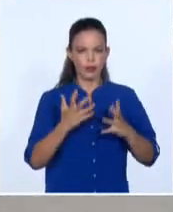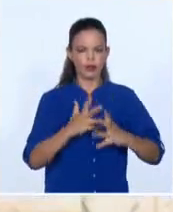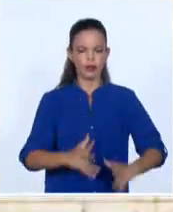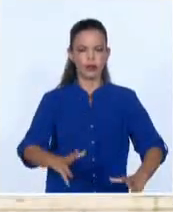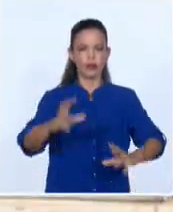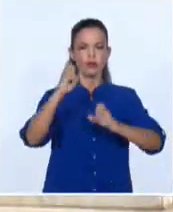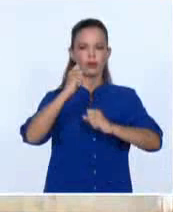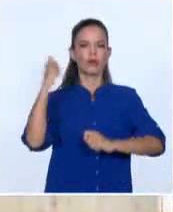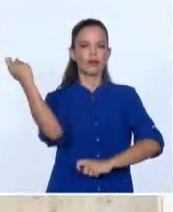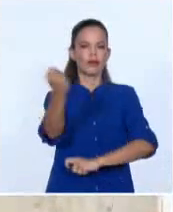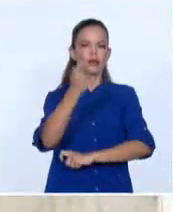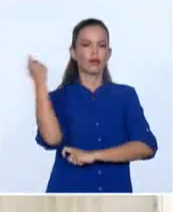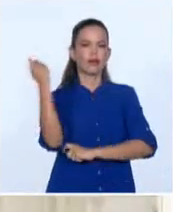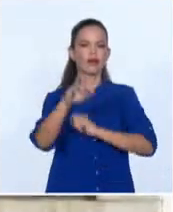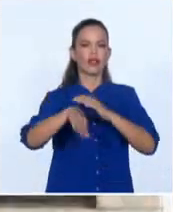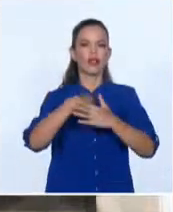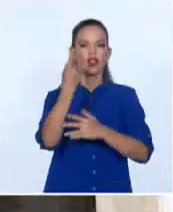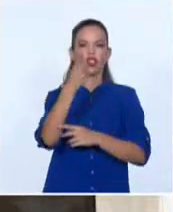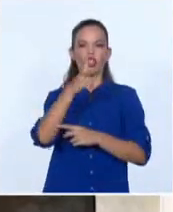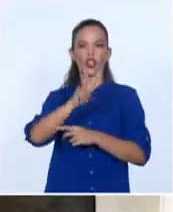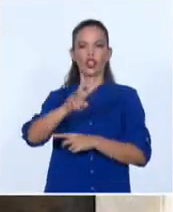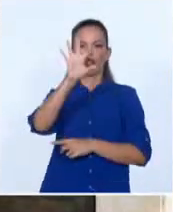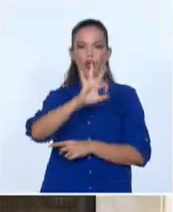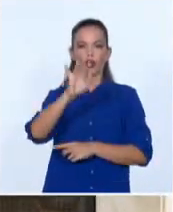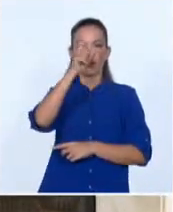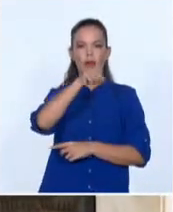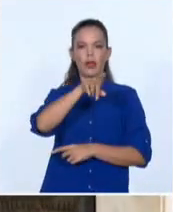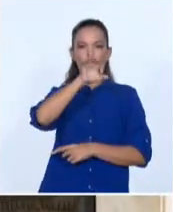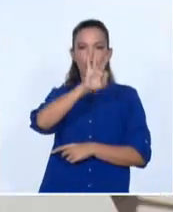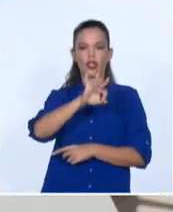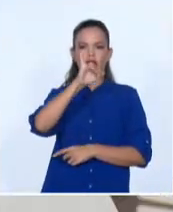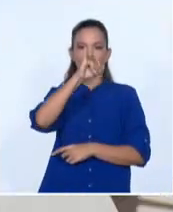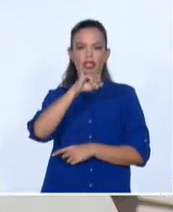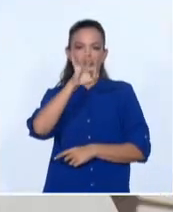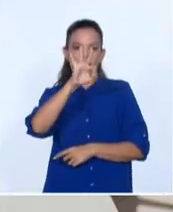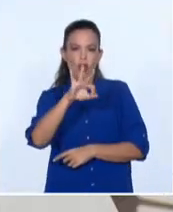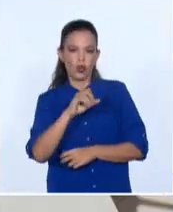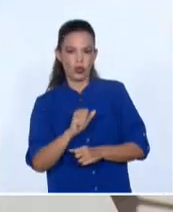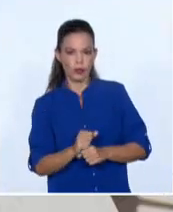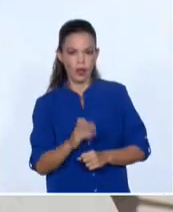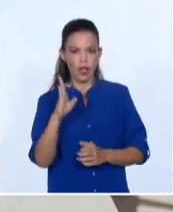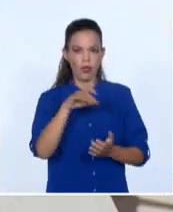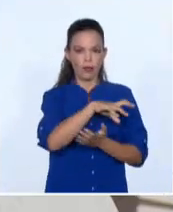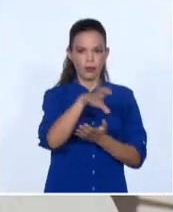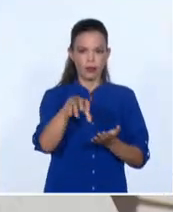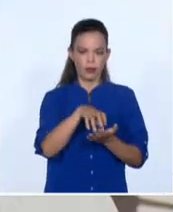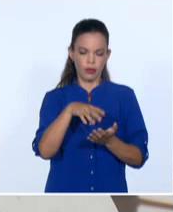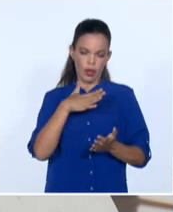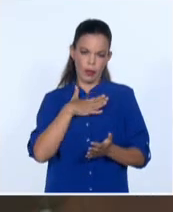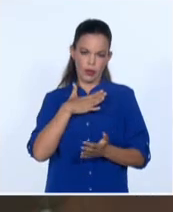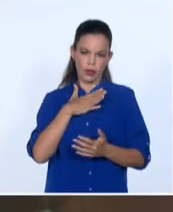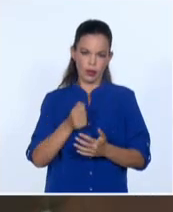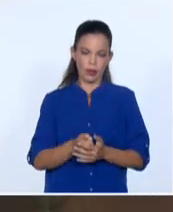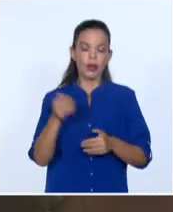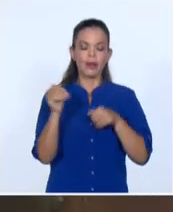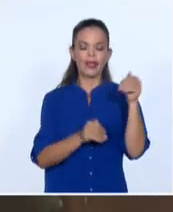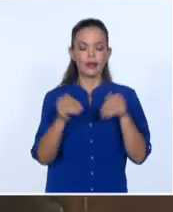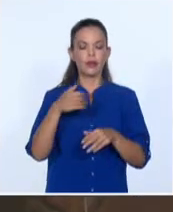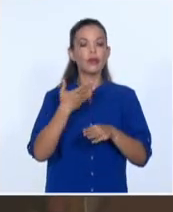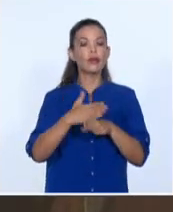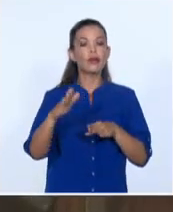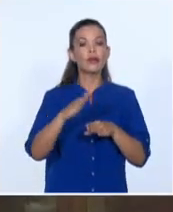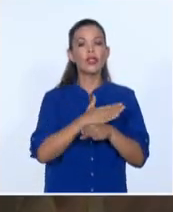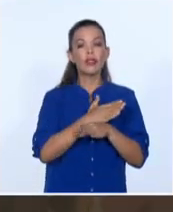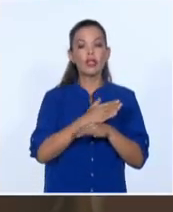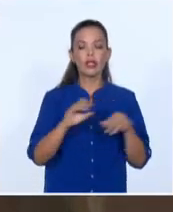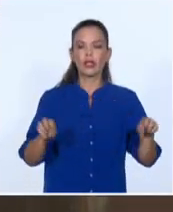de octubre de 1868 en su ingenio Las Mangas. Participó en los más relevantes hechos políticos militares del